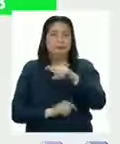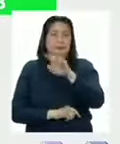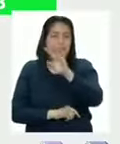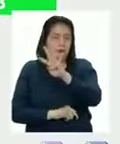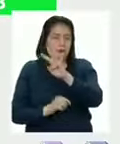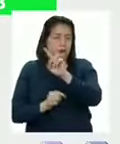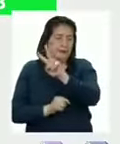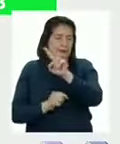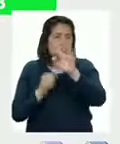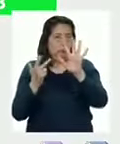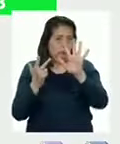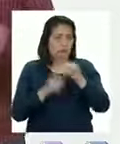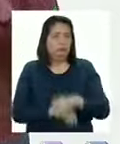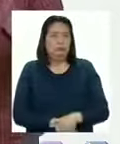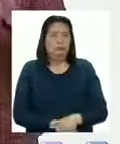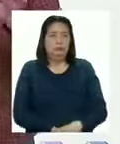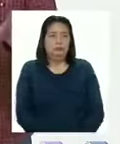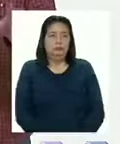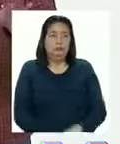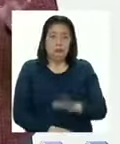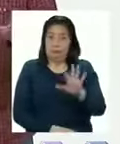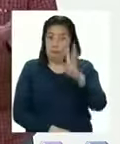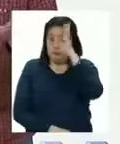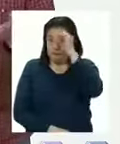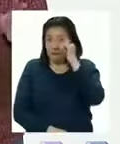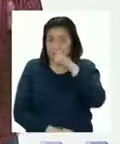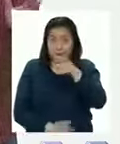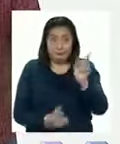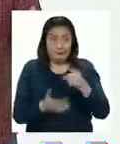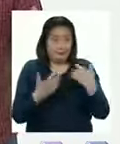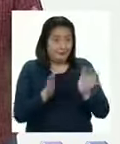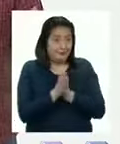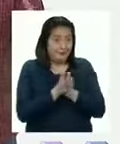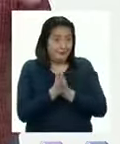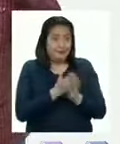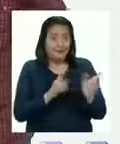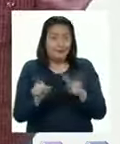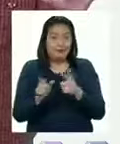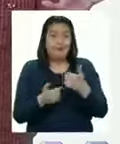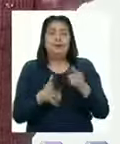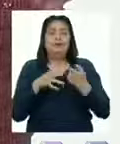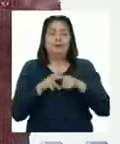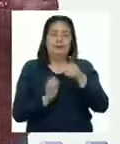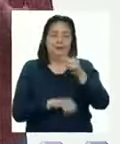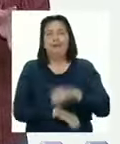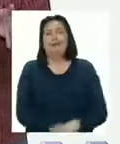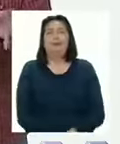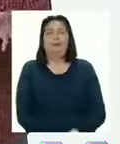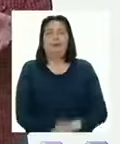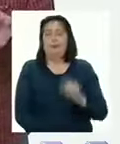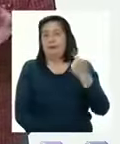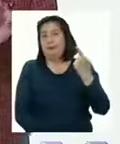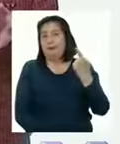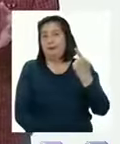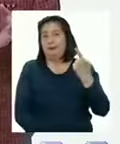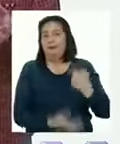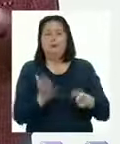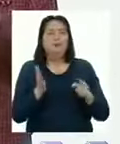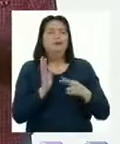cuatrocientos veintiocho Chicos y chicas en casa ¿Están listos? Empecemos Primero